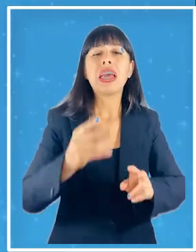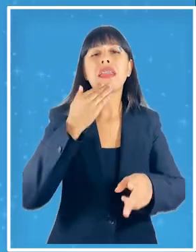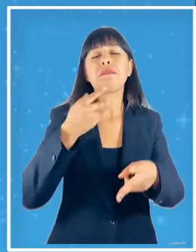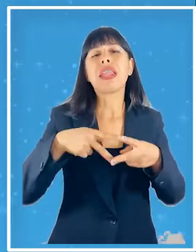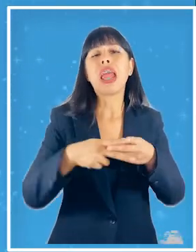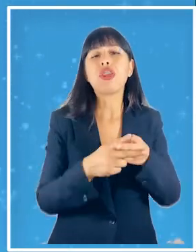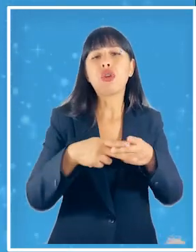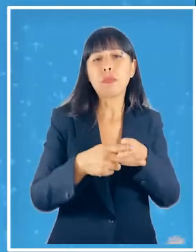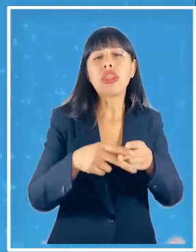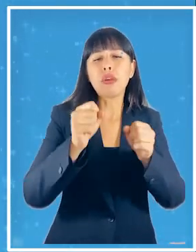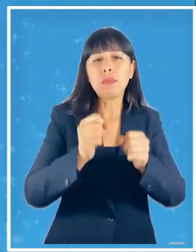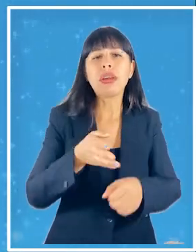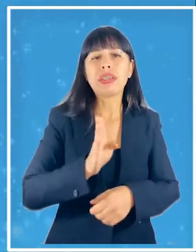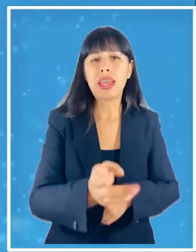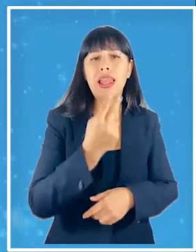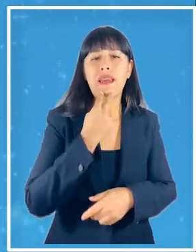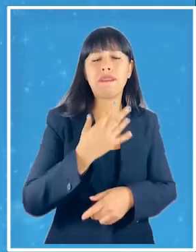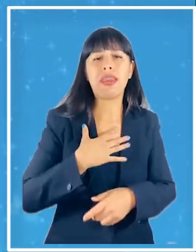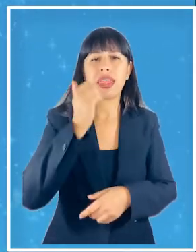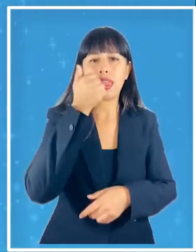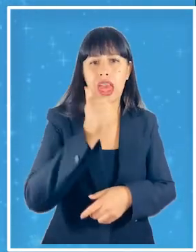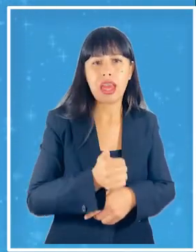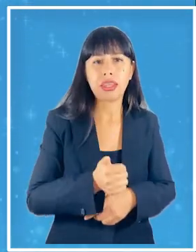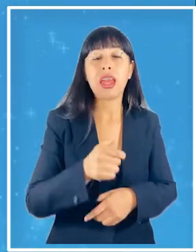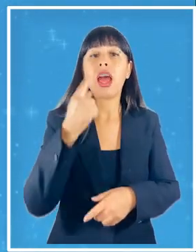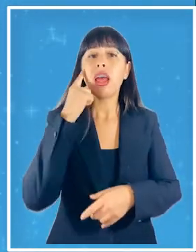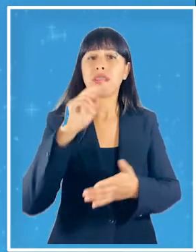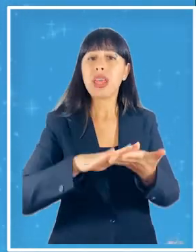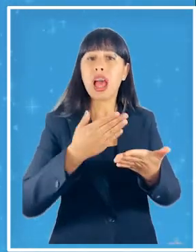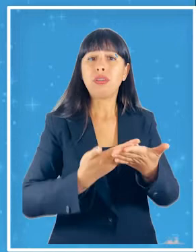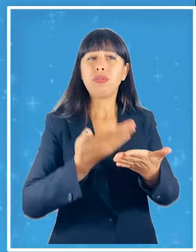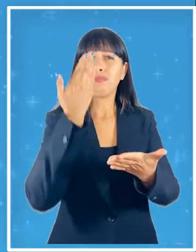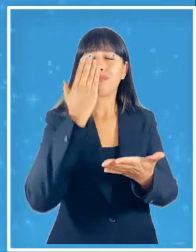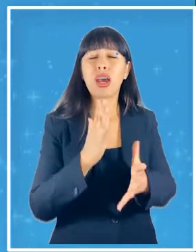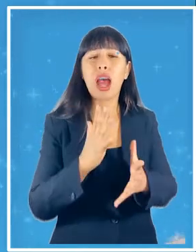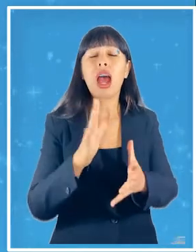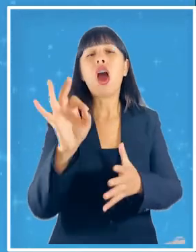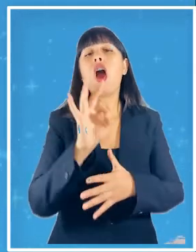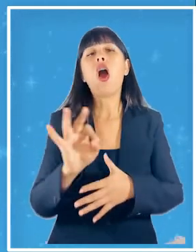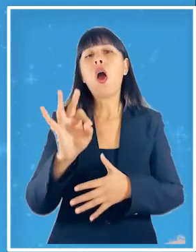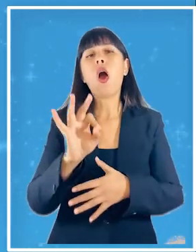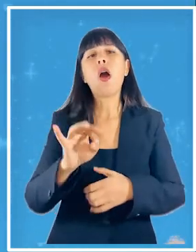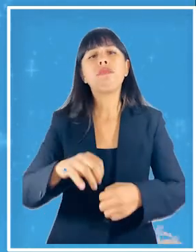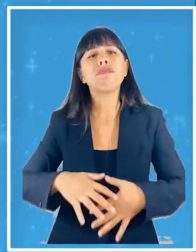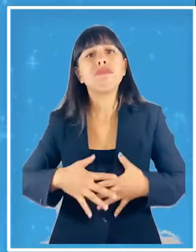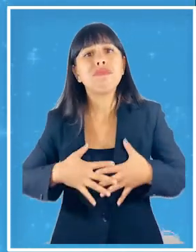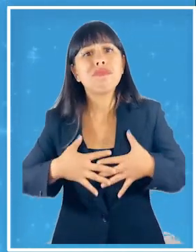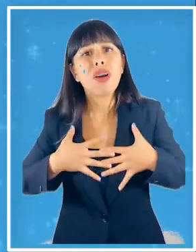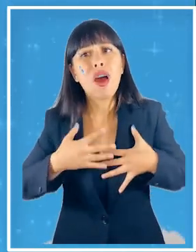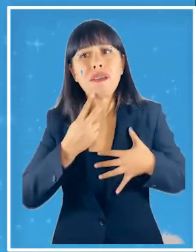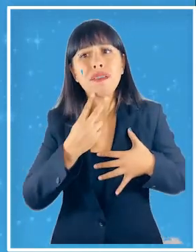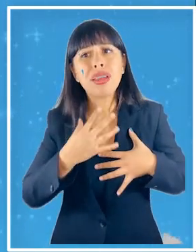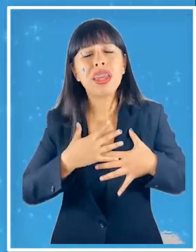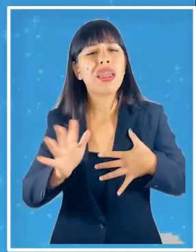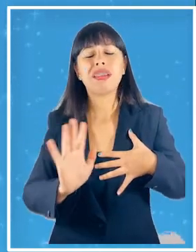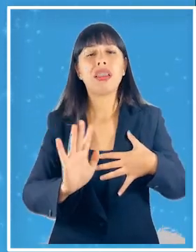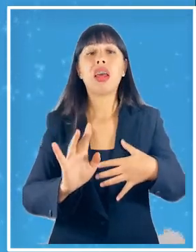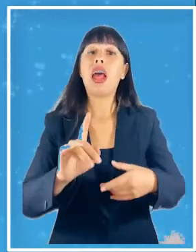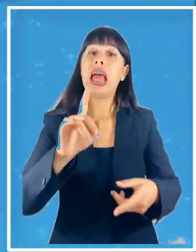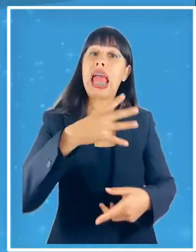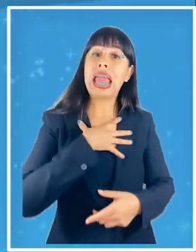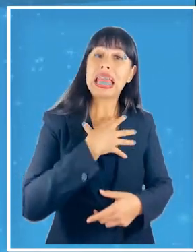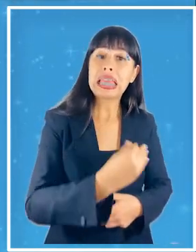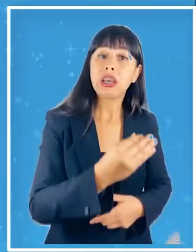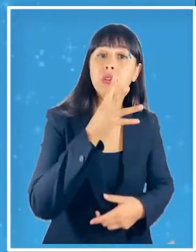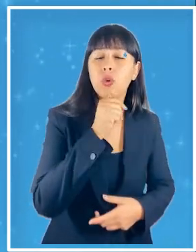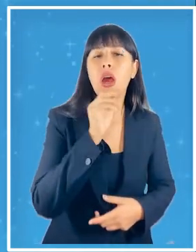e instrumentales de la vida diaria la mala salud percibida una baja satisfacción con la vida el no tener